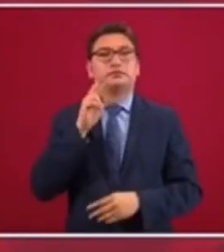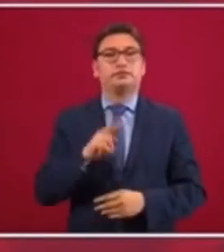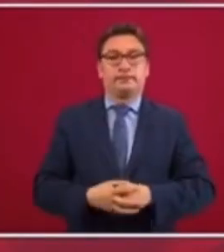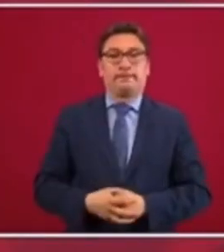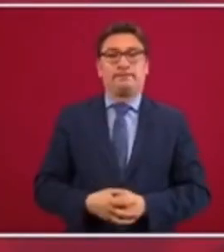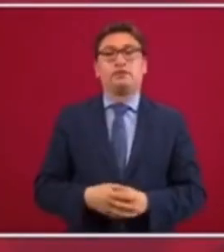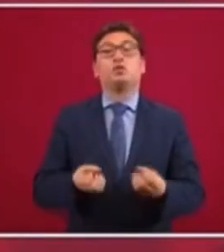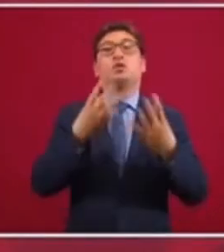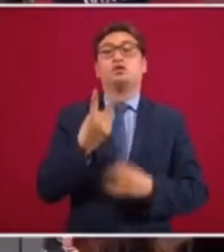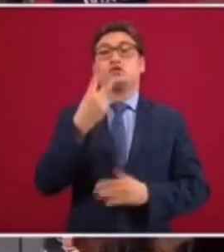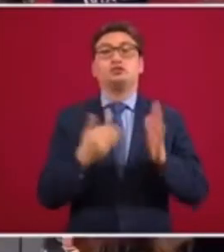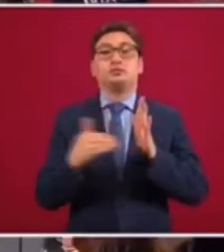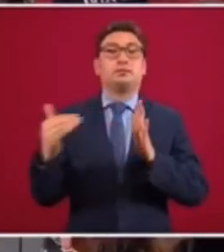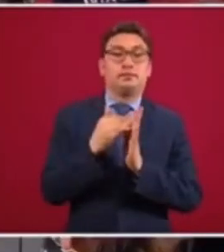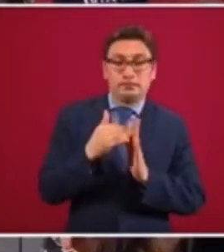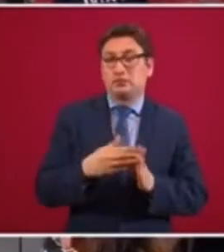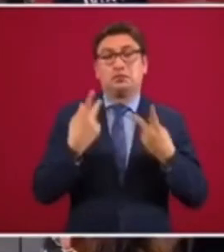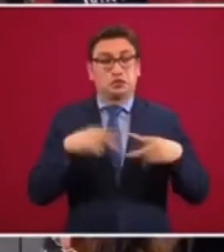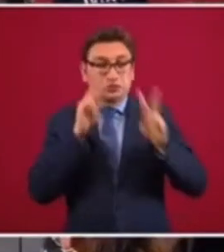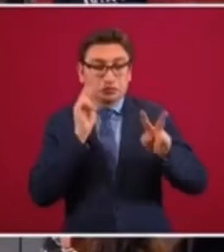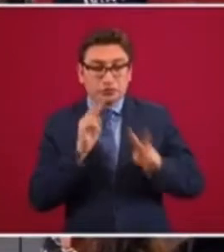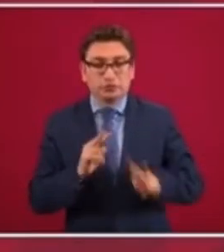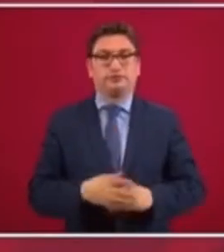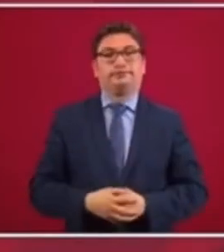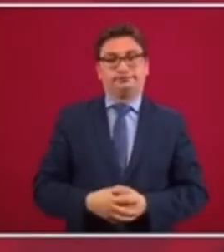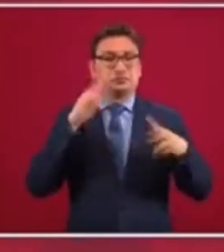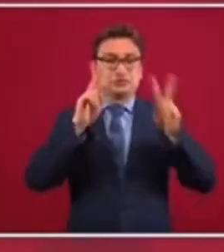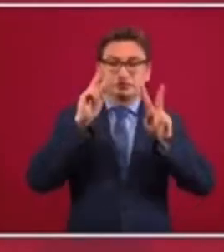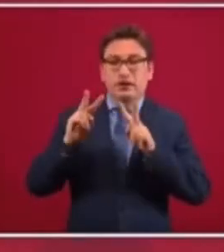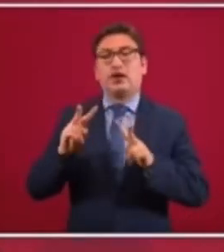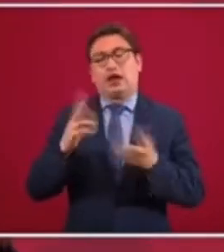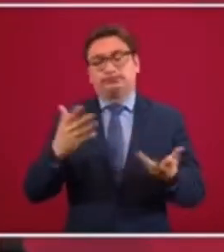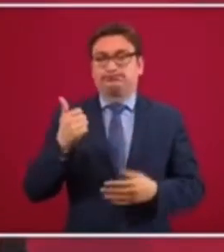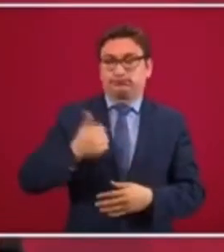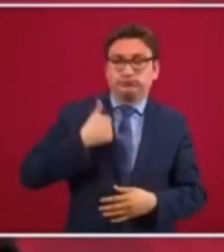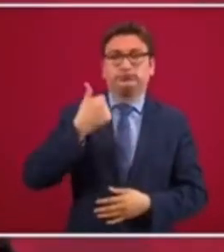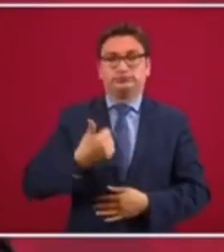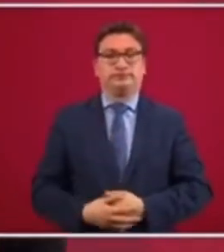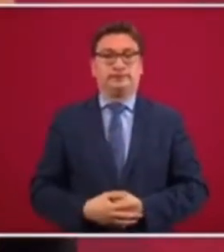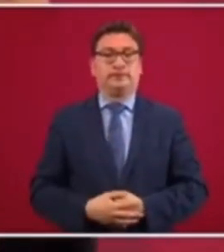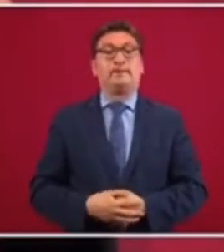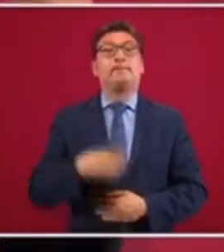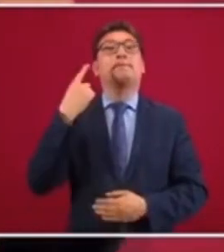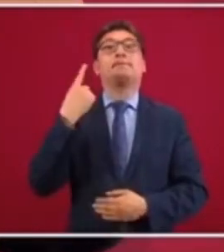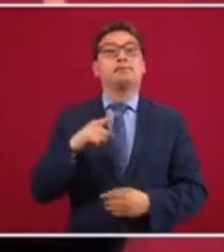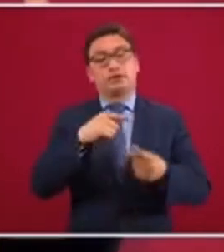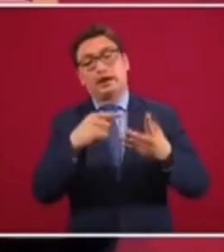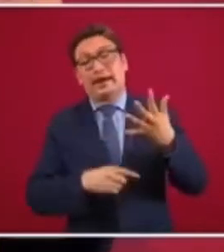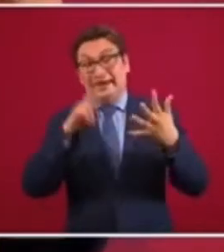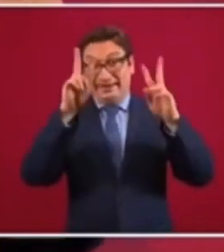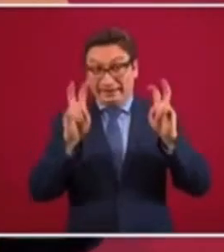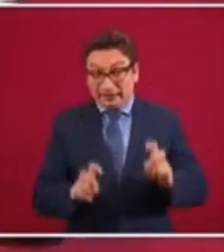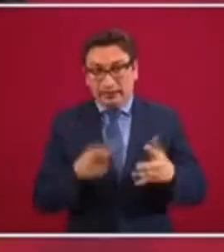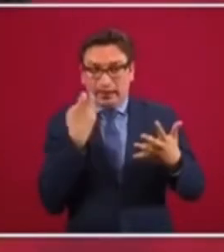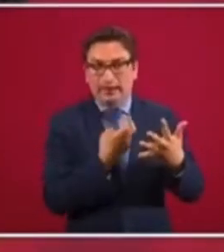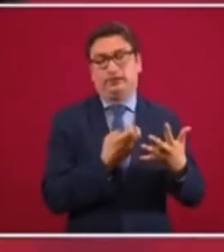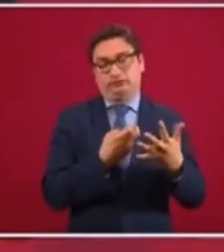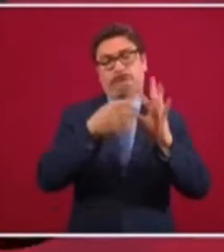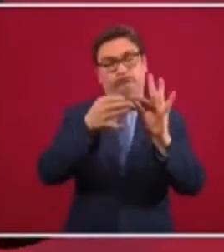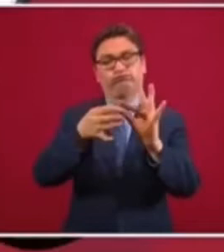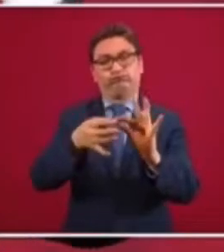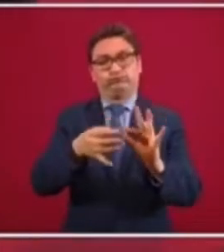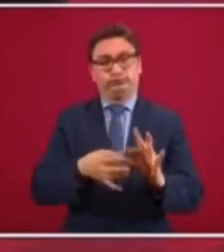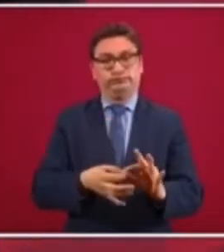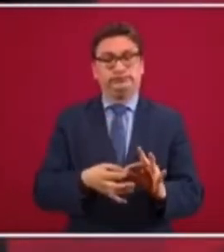ha llegado hasta dos millones de reproducciones en mi Face. Entonces, aprovechar para hablar sobre estos temas y que